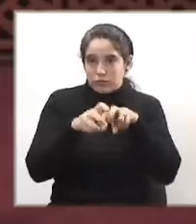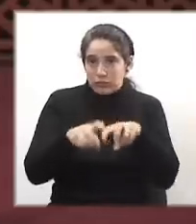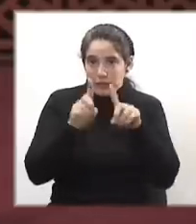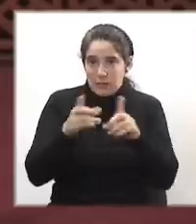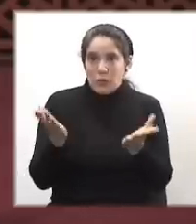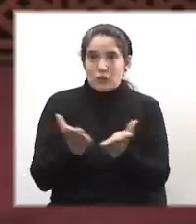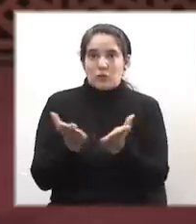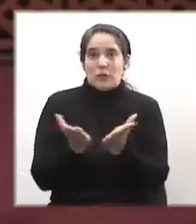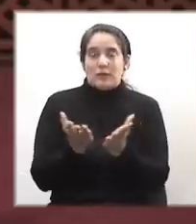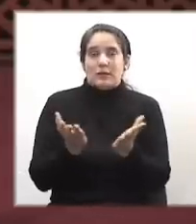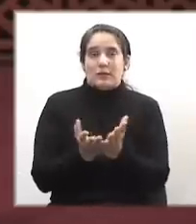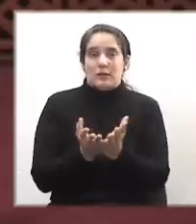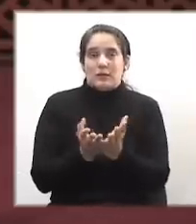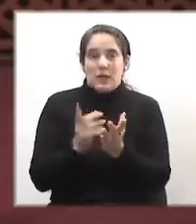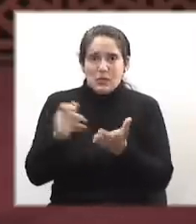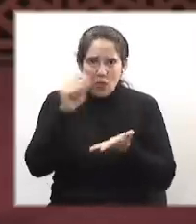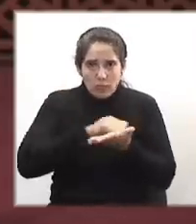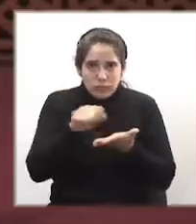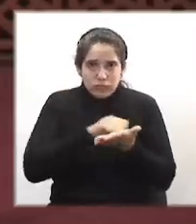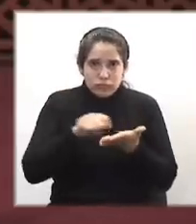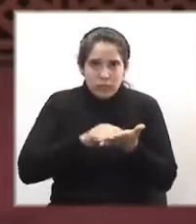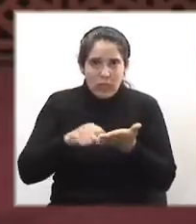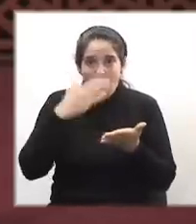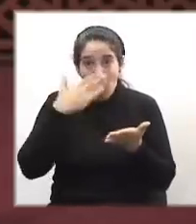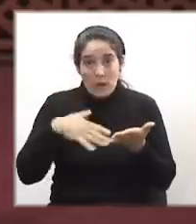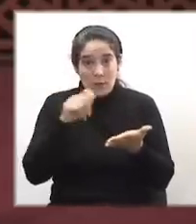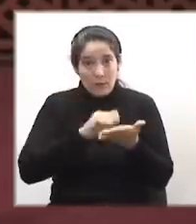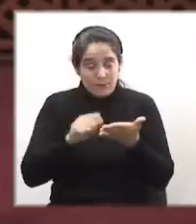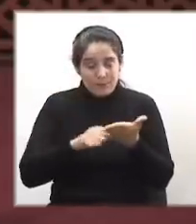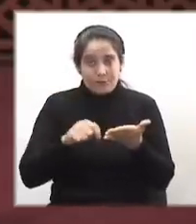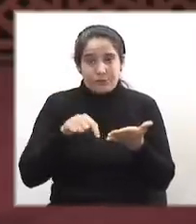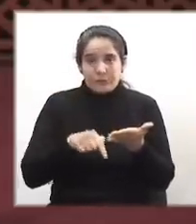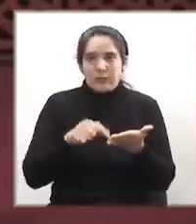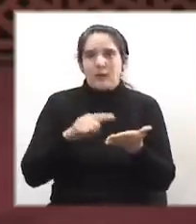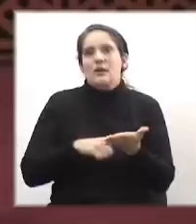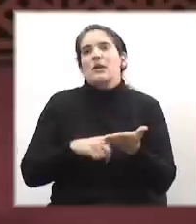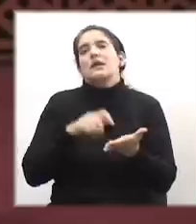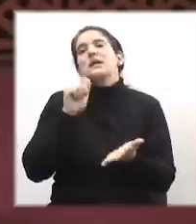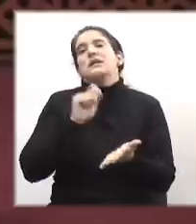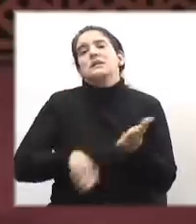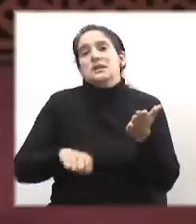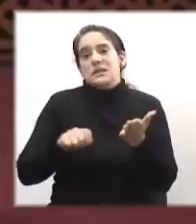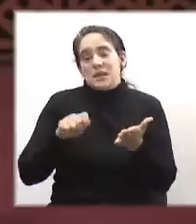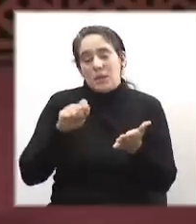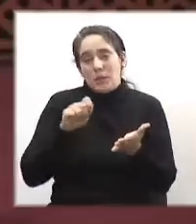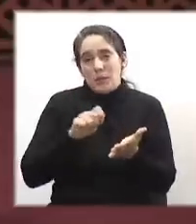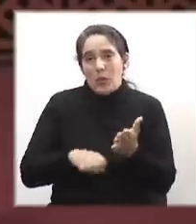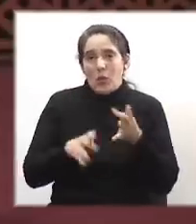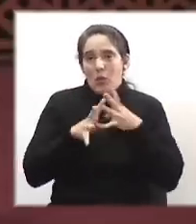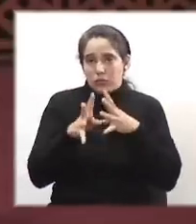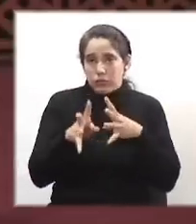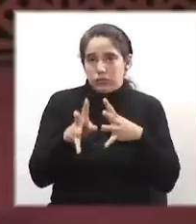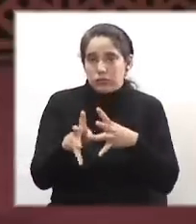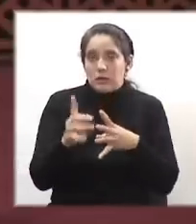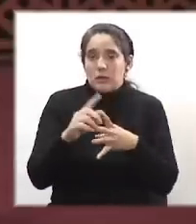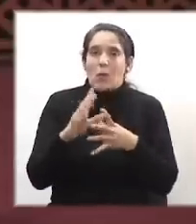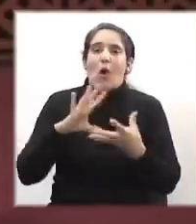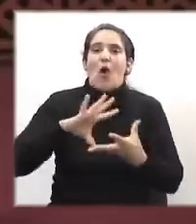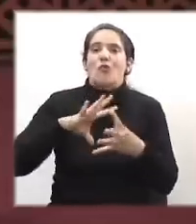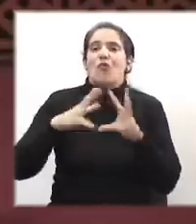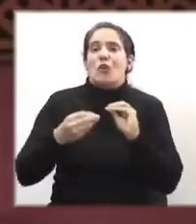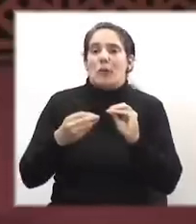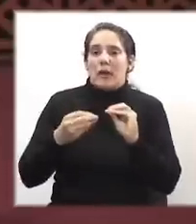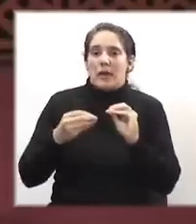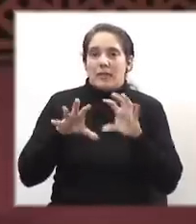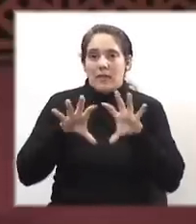estudiantes. En su documento final, se aprobó la lucha armada y la guerra de guerrillas como día de acceso al